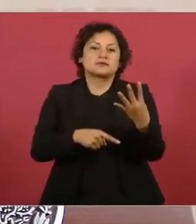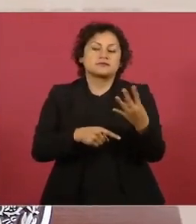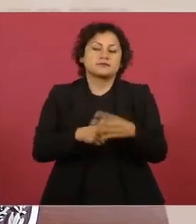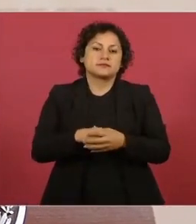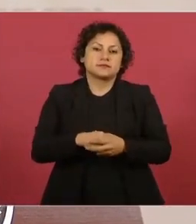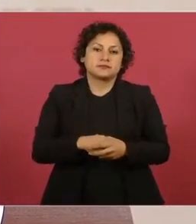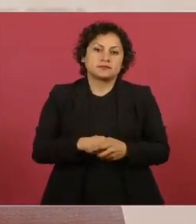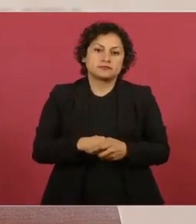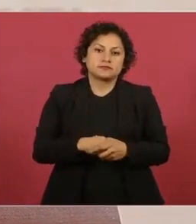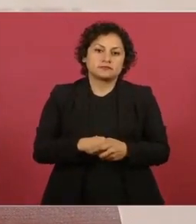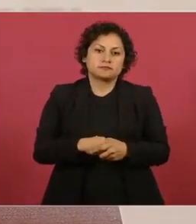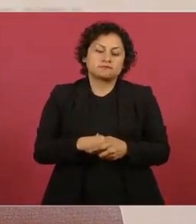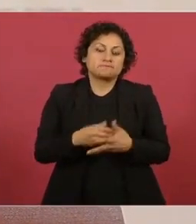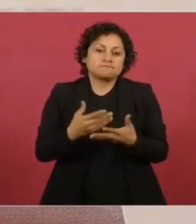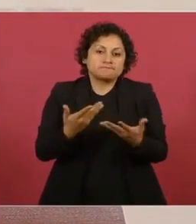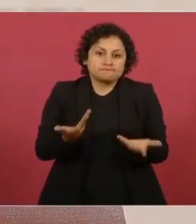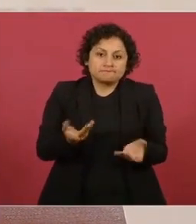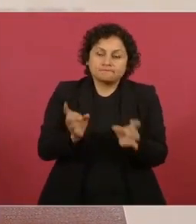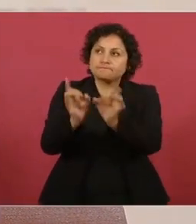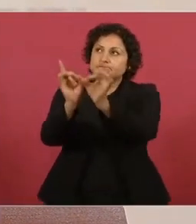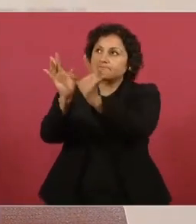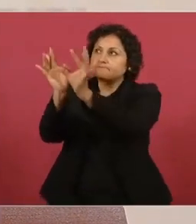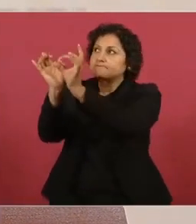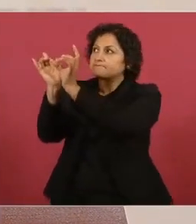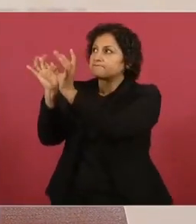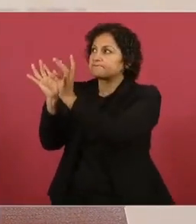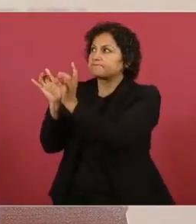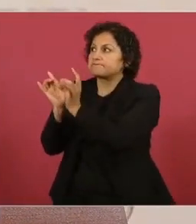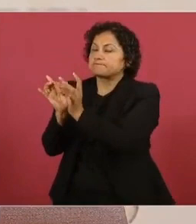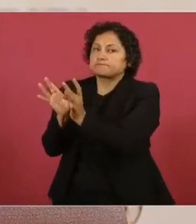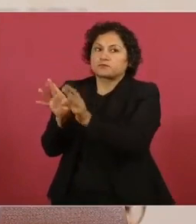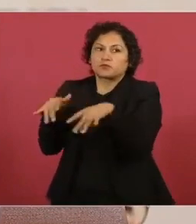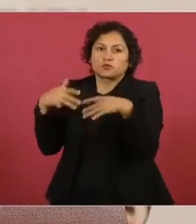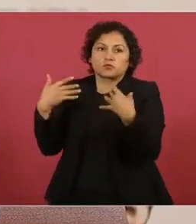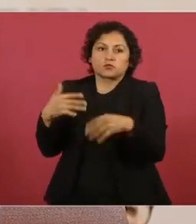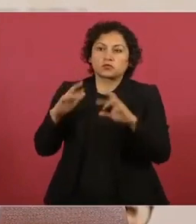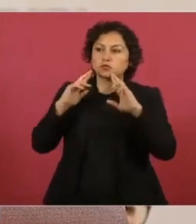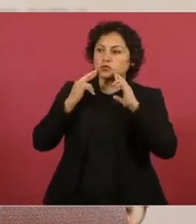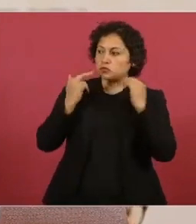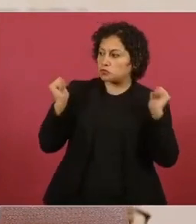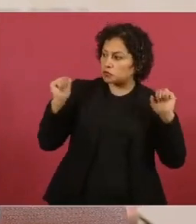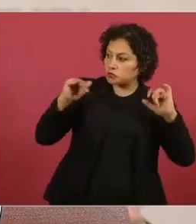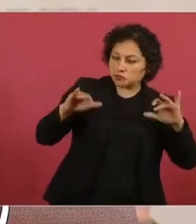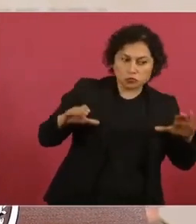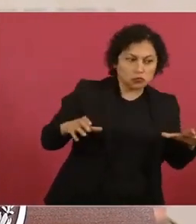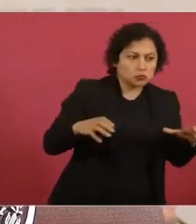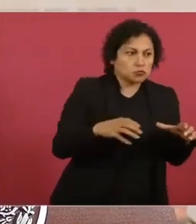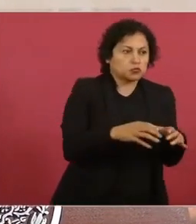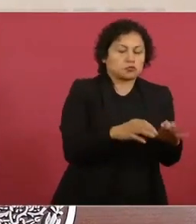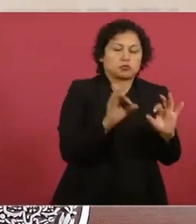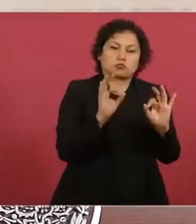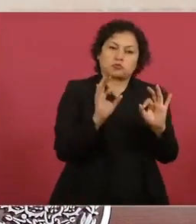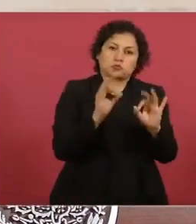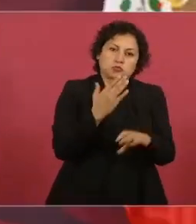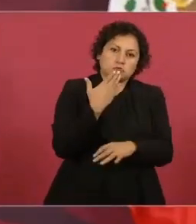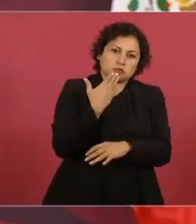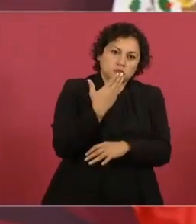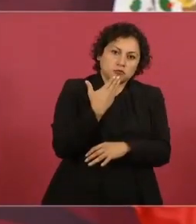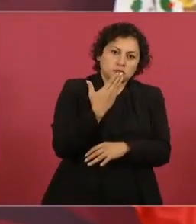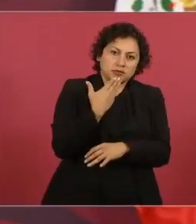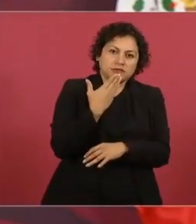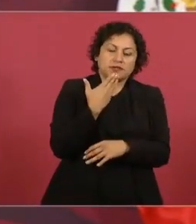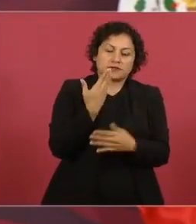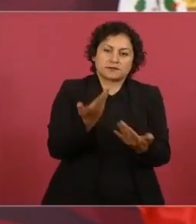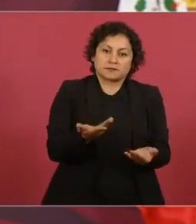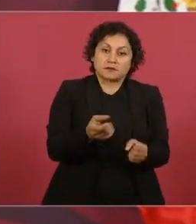se haya llevado a cabo este encuentro, sobre todo entre el Presidente de China y el